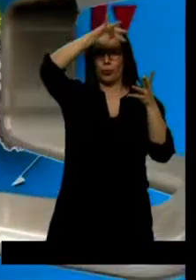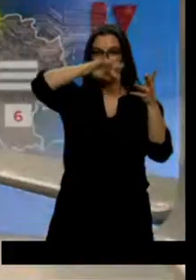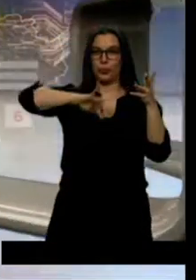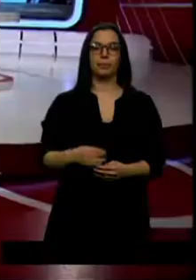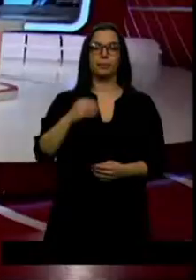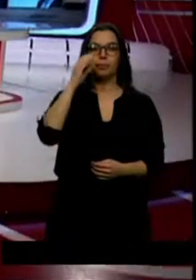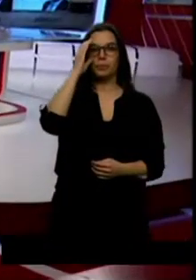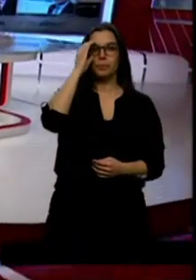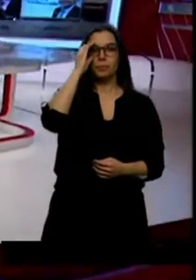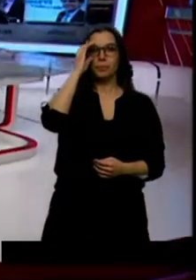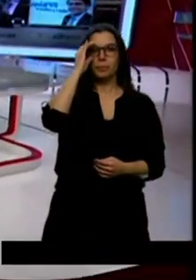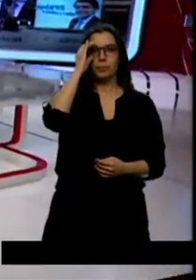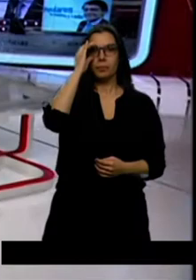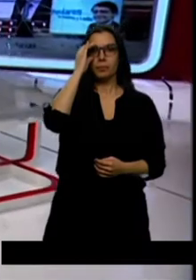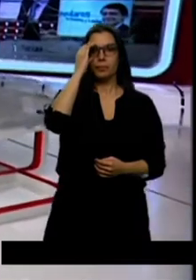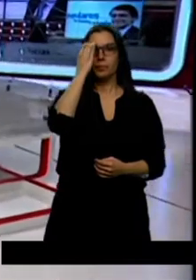subirán.